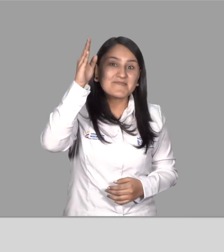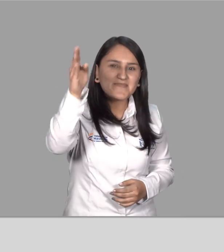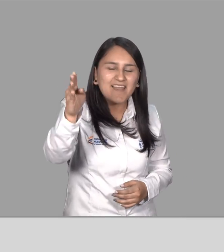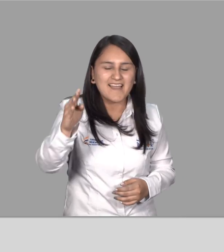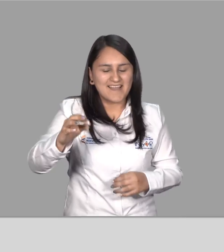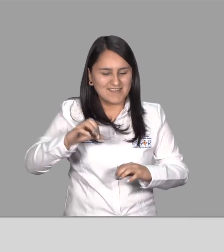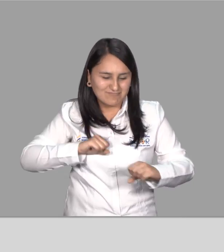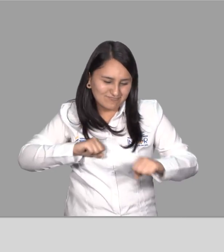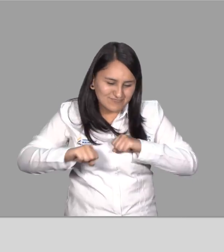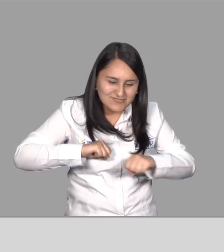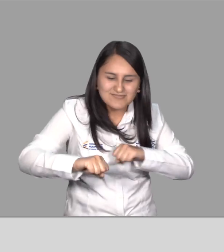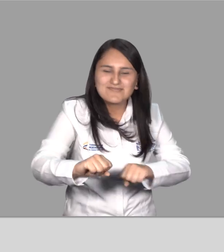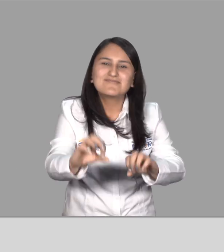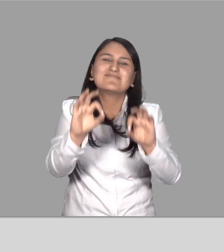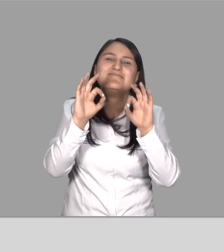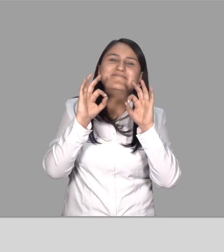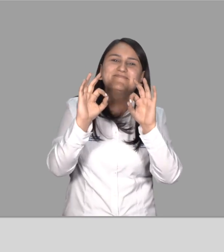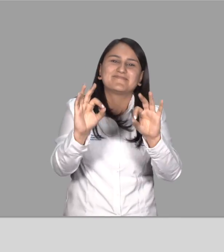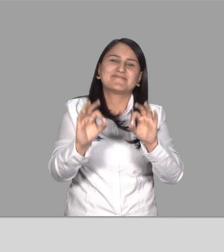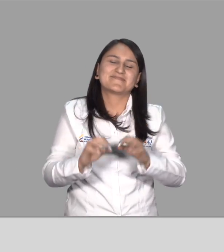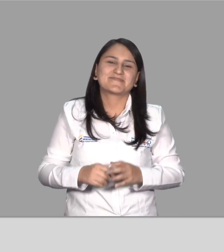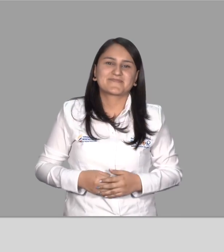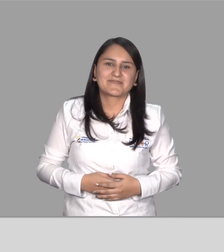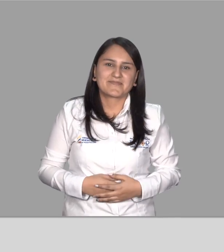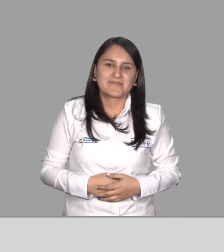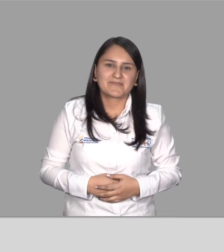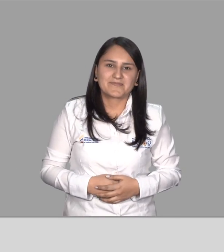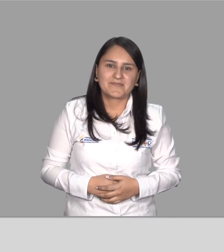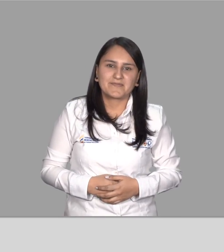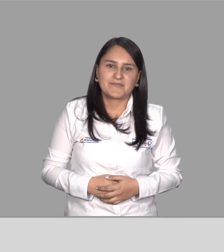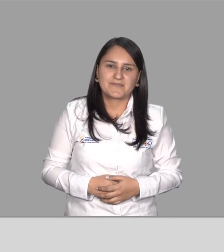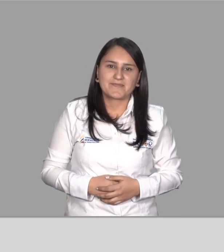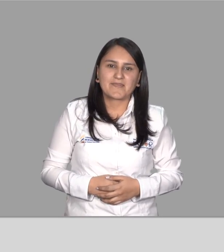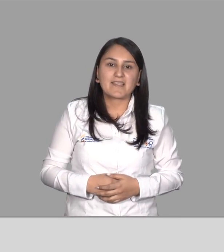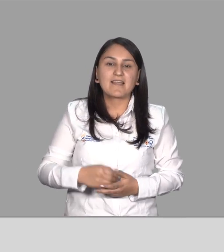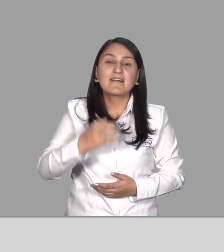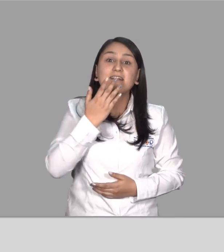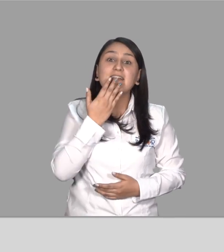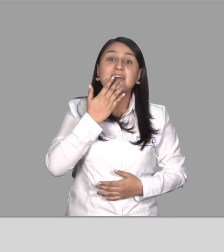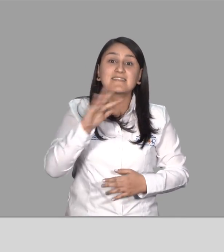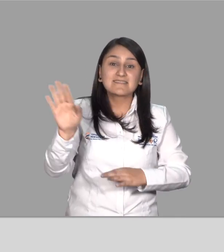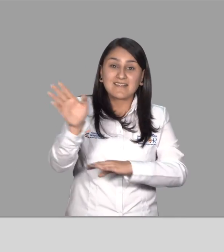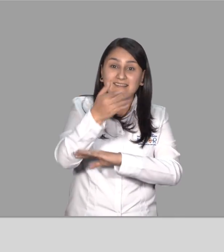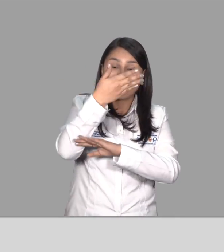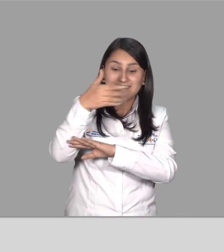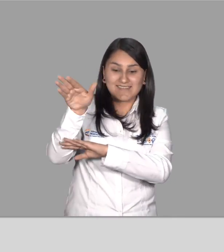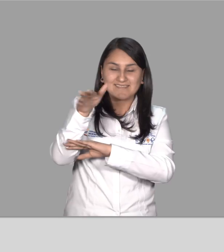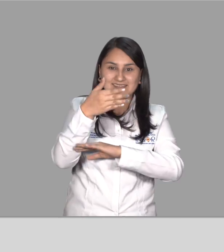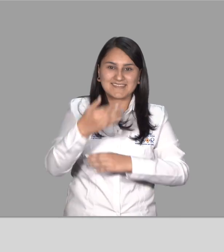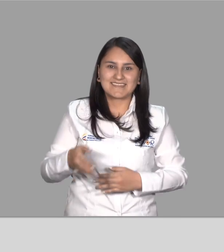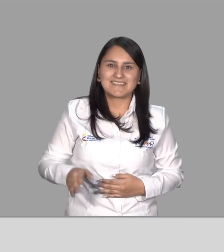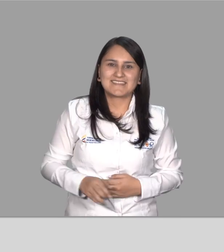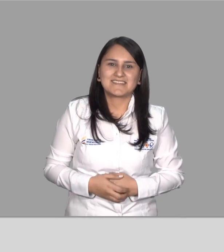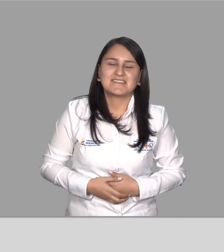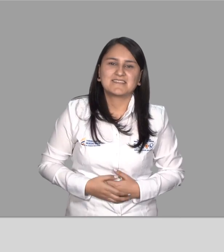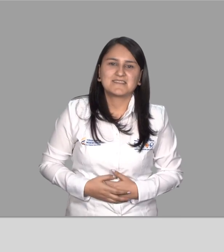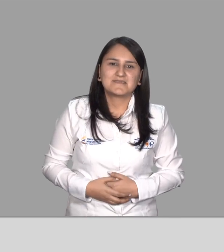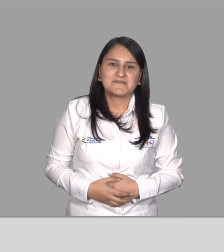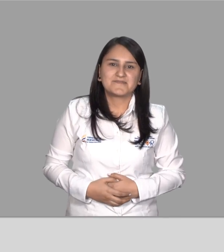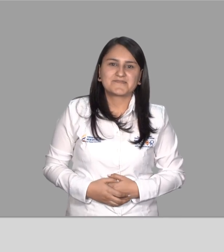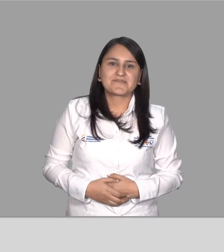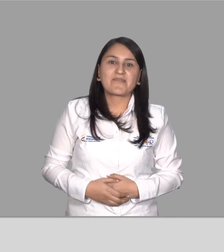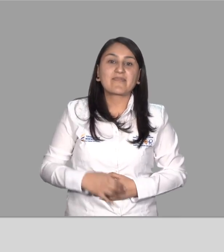Viviremos en dulce baile Los colores de nuestra